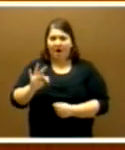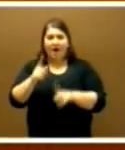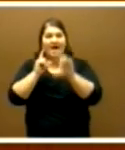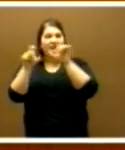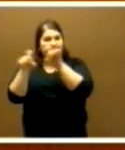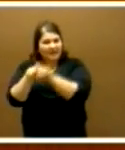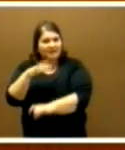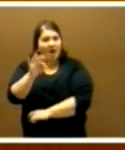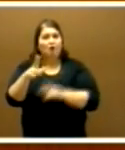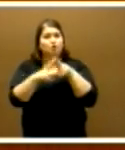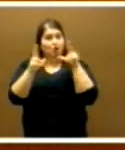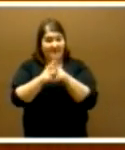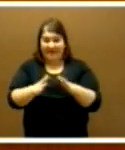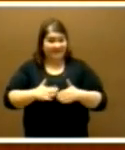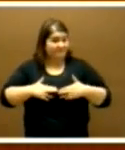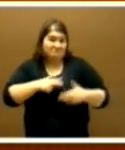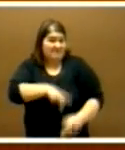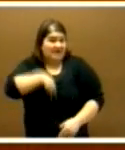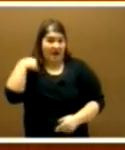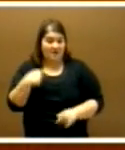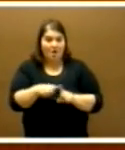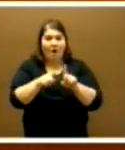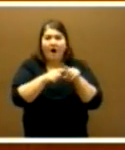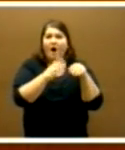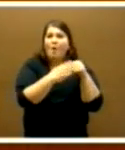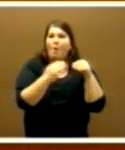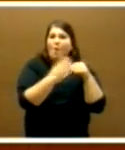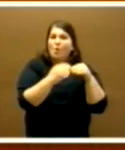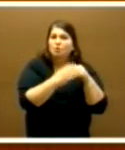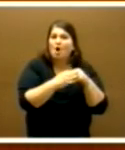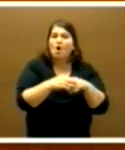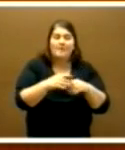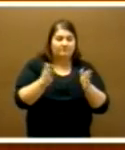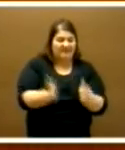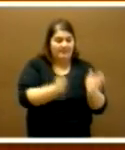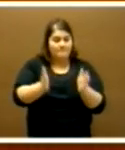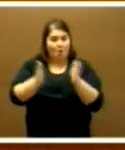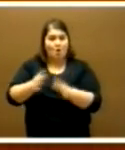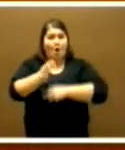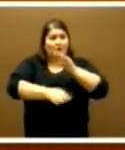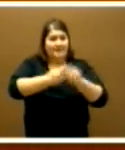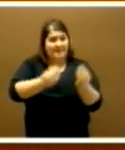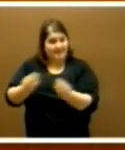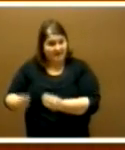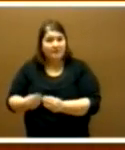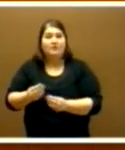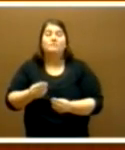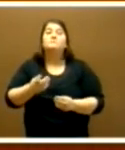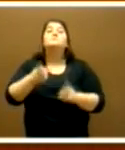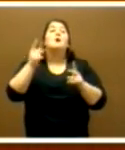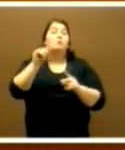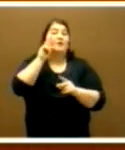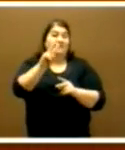empresas y para la sociedad en su conjunto tienen los usos racionales del tiempo. Esta estrategia, desde un punto de vista